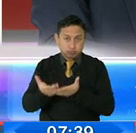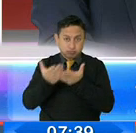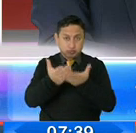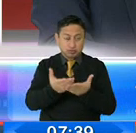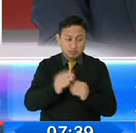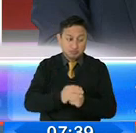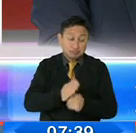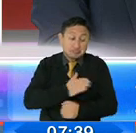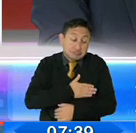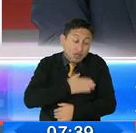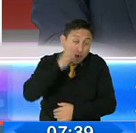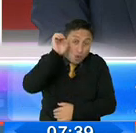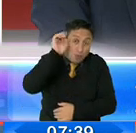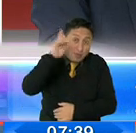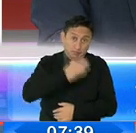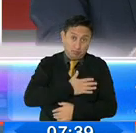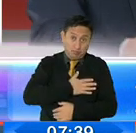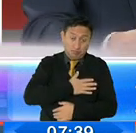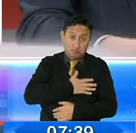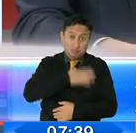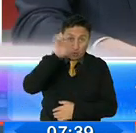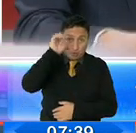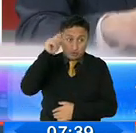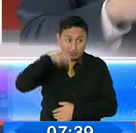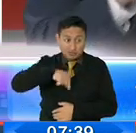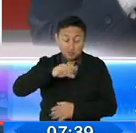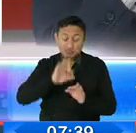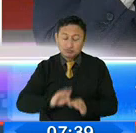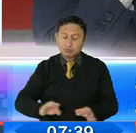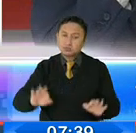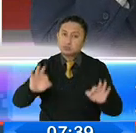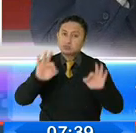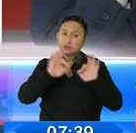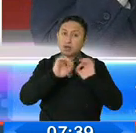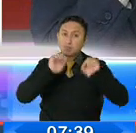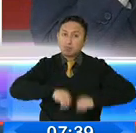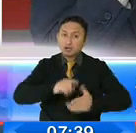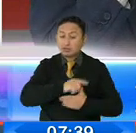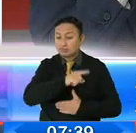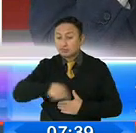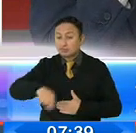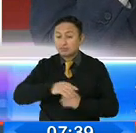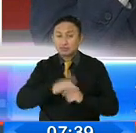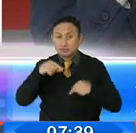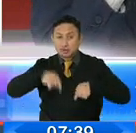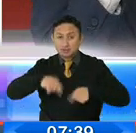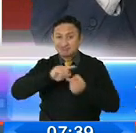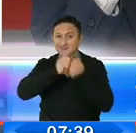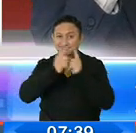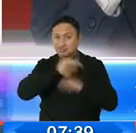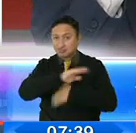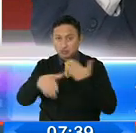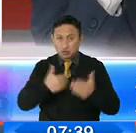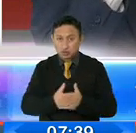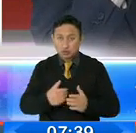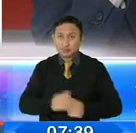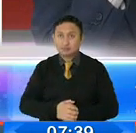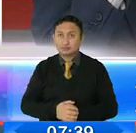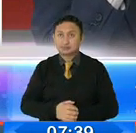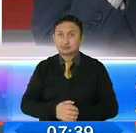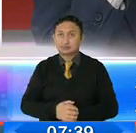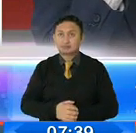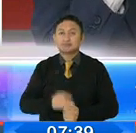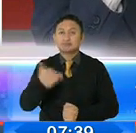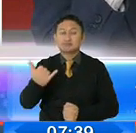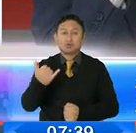para mi criterio, es la herramienta jurídica clave para que se pueda dar el golpe de timón en la movilidad. ¿Ya tenemos una tarifa más o